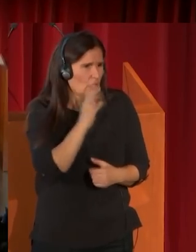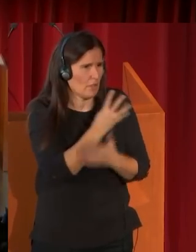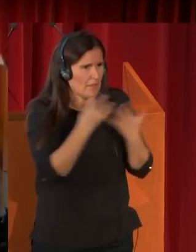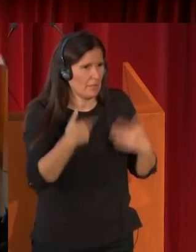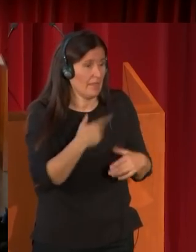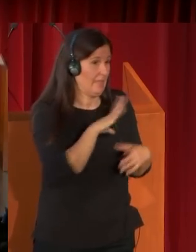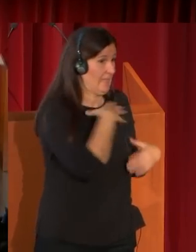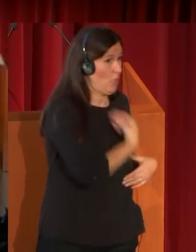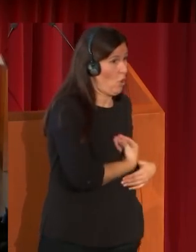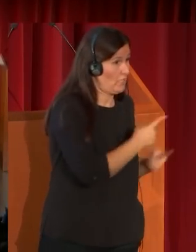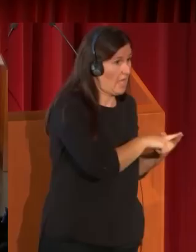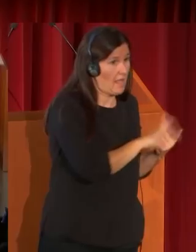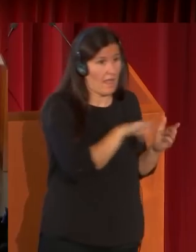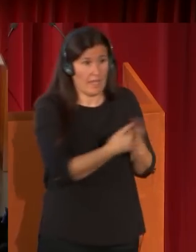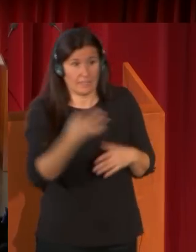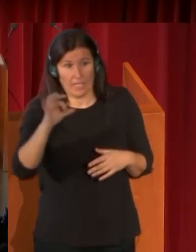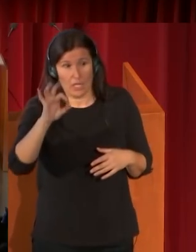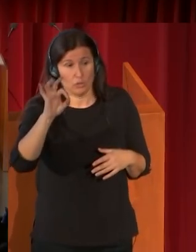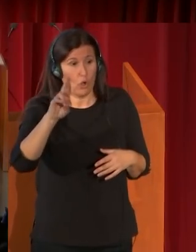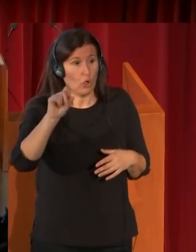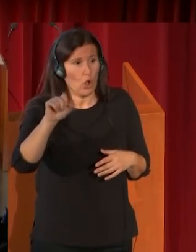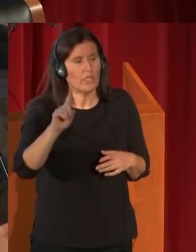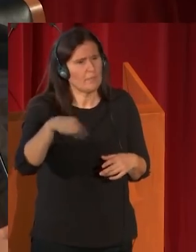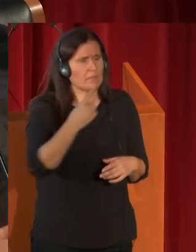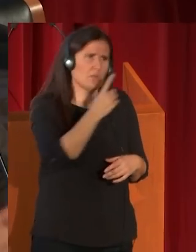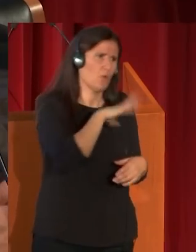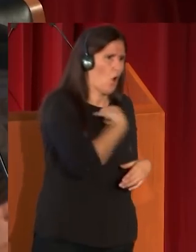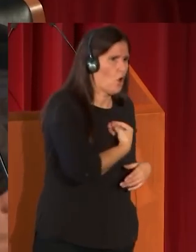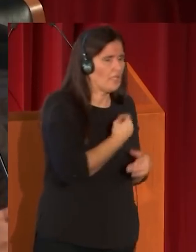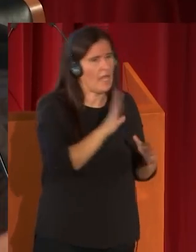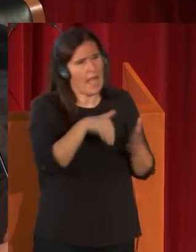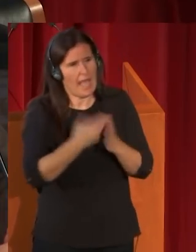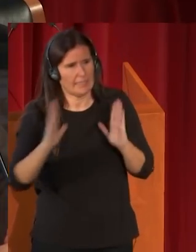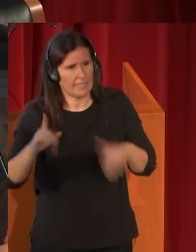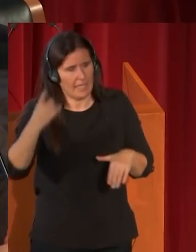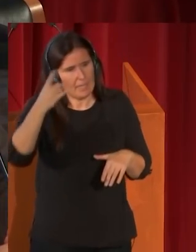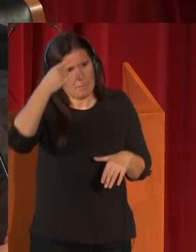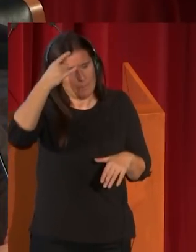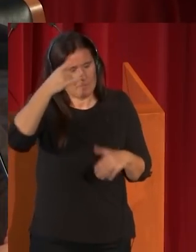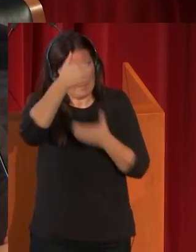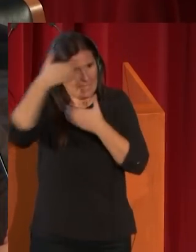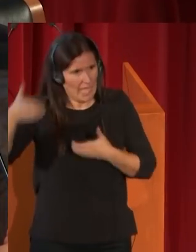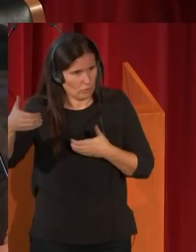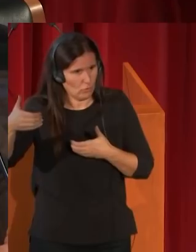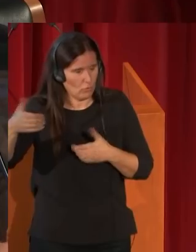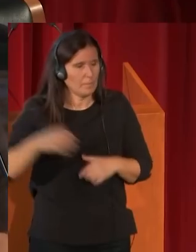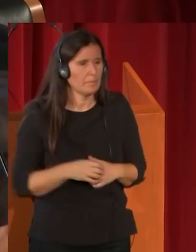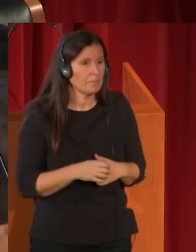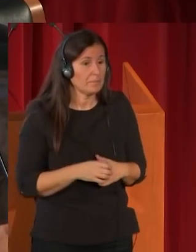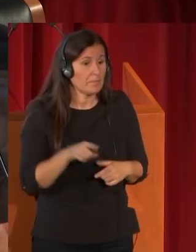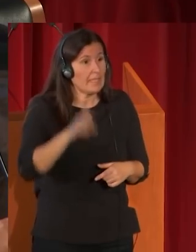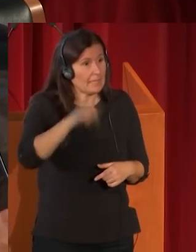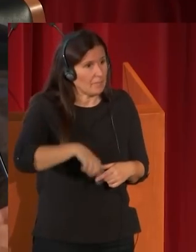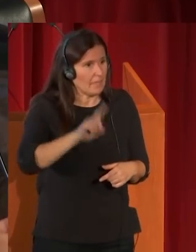entre Goya y Sorolla, entre Goya y Picasso, habría que decir, porque en su tiempo tuvo mayor fama que Sorolla, y también